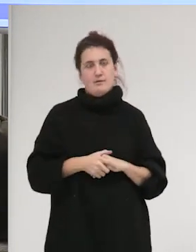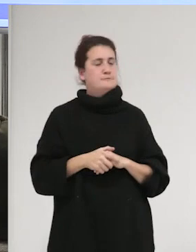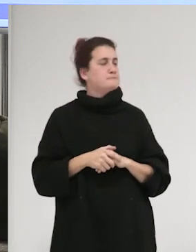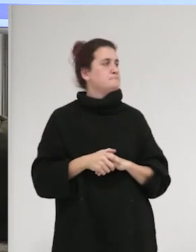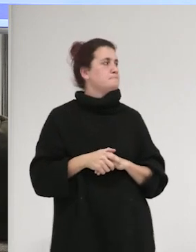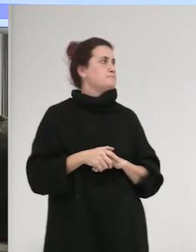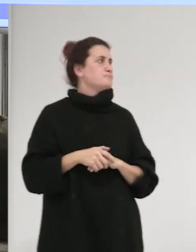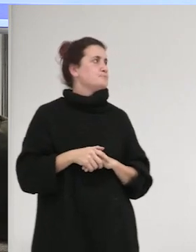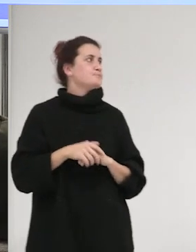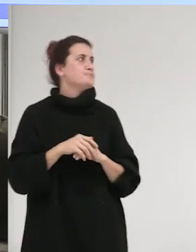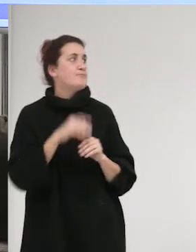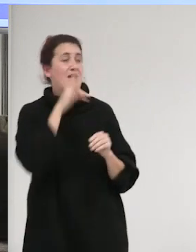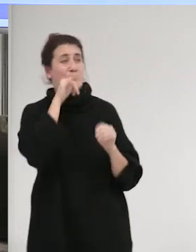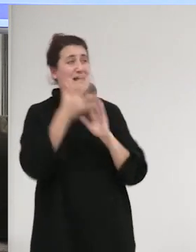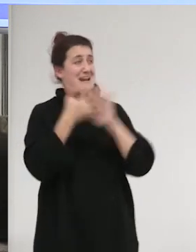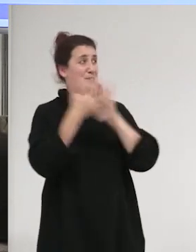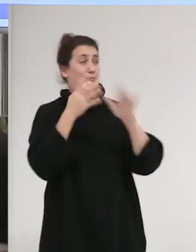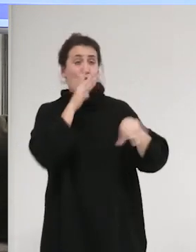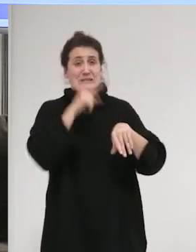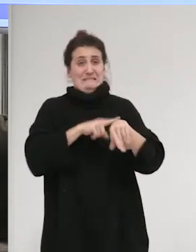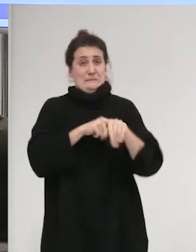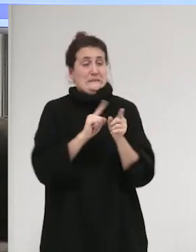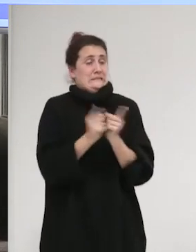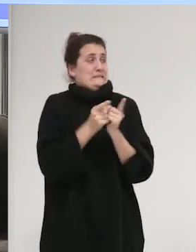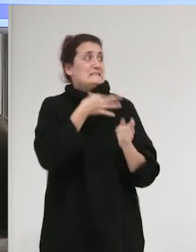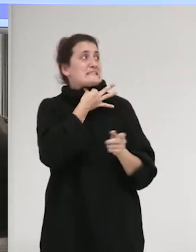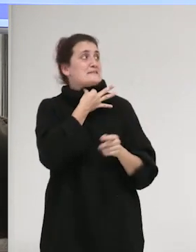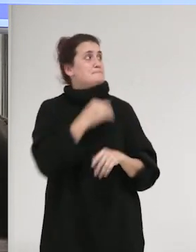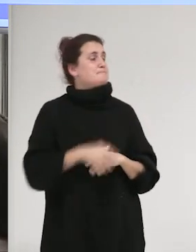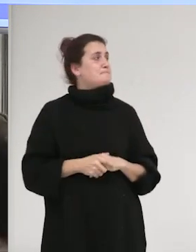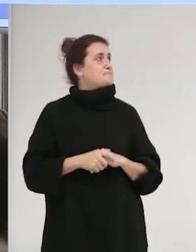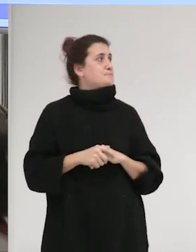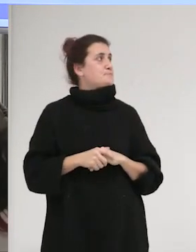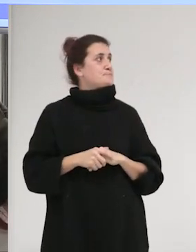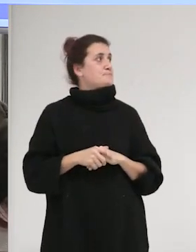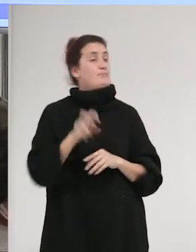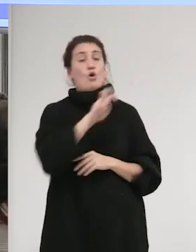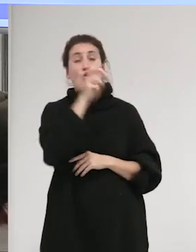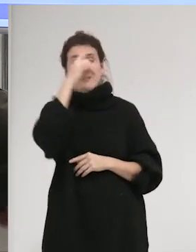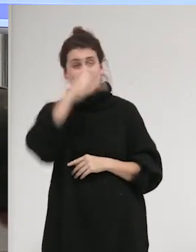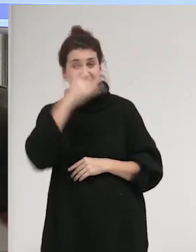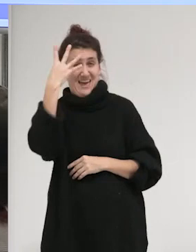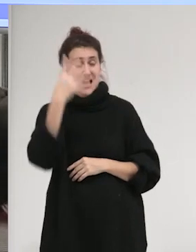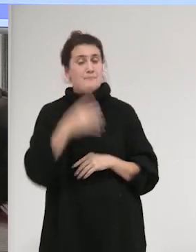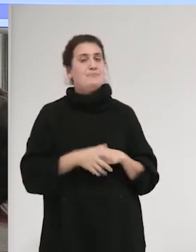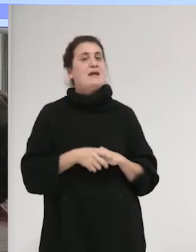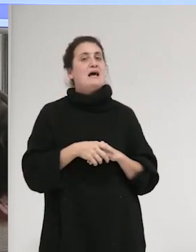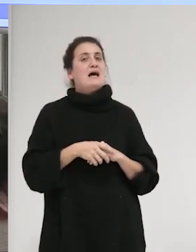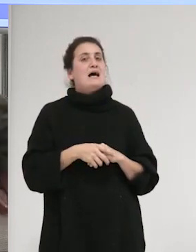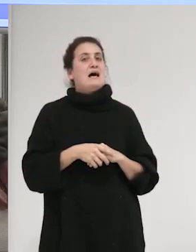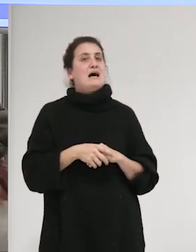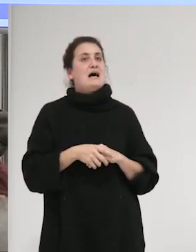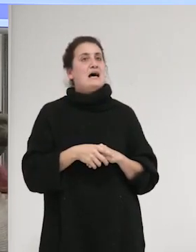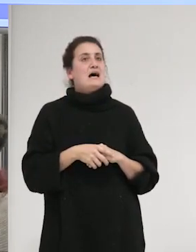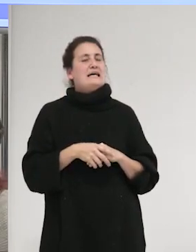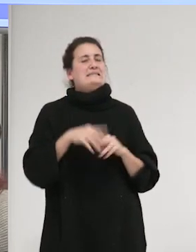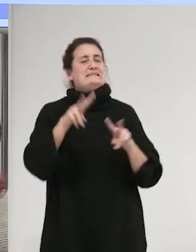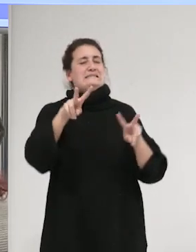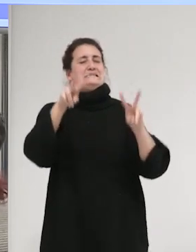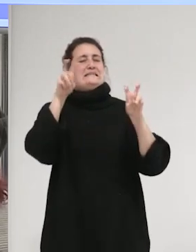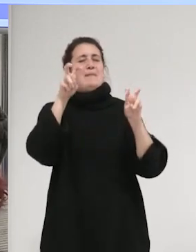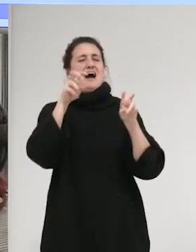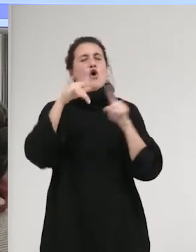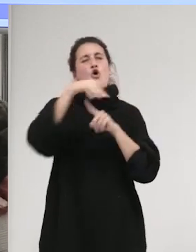Voy a pasar un poco rápido porque, si no, no me va a dar tiempo. Otra de las ideas respecto a la forma de conceptualizar la violencia.